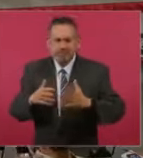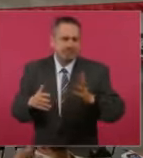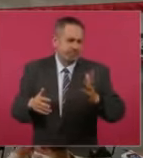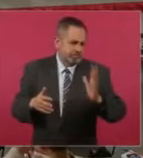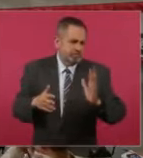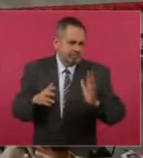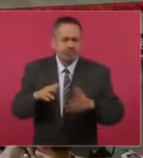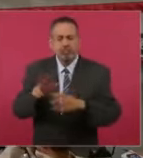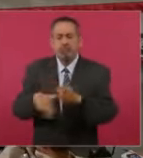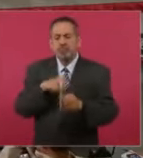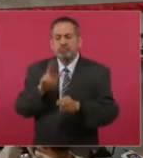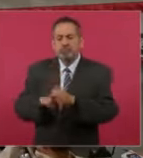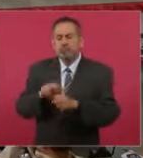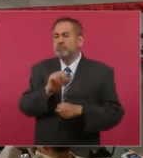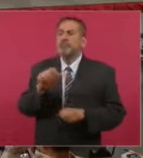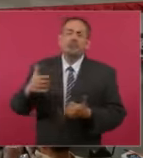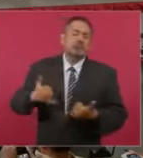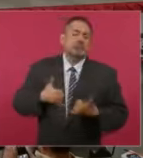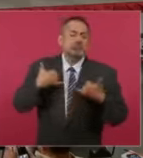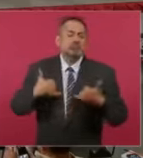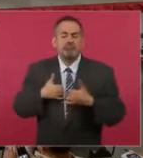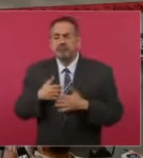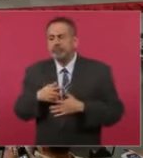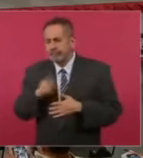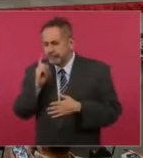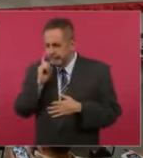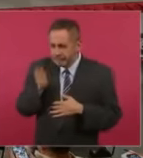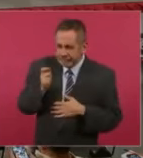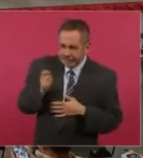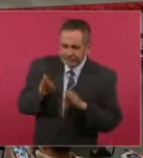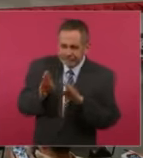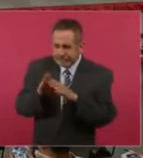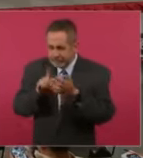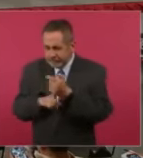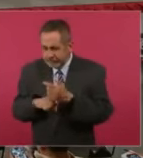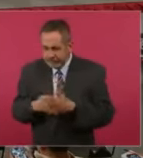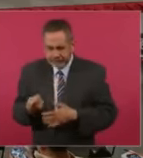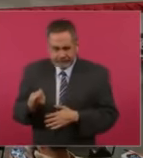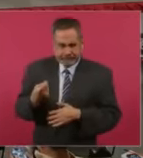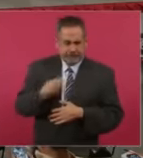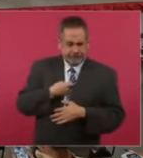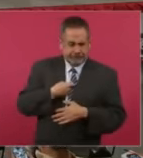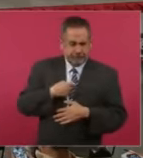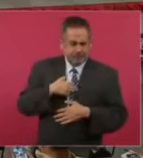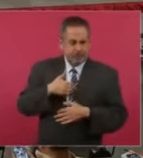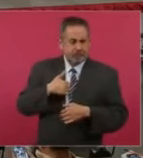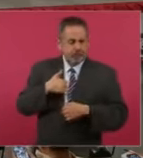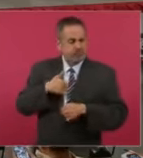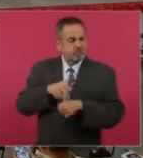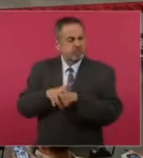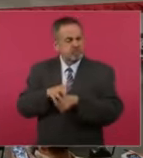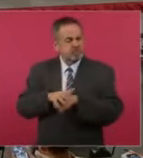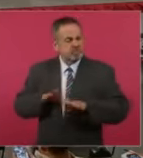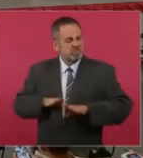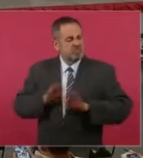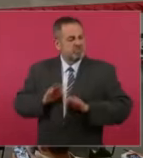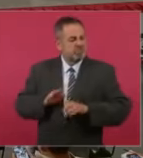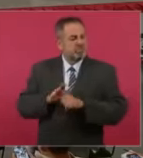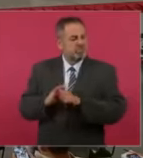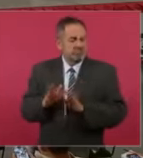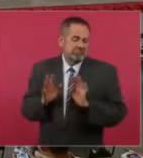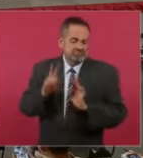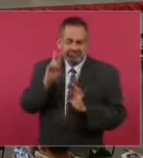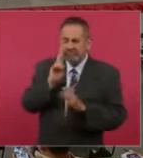que la juventud, las personas jóvenes, vayan identificando su identidad social. Pero esos espacios,